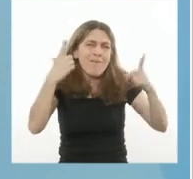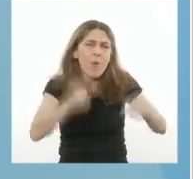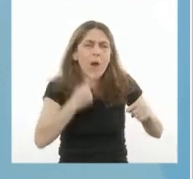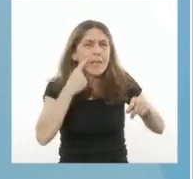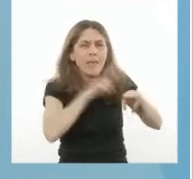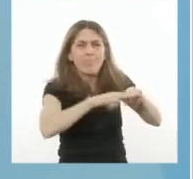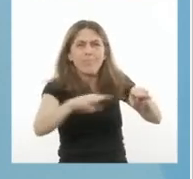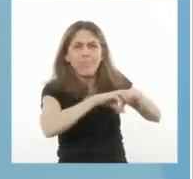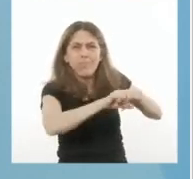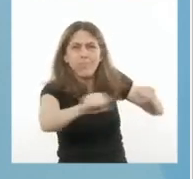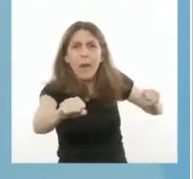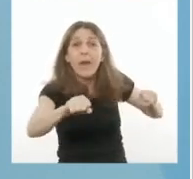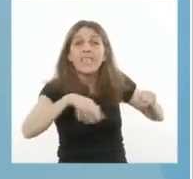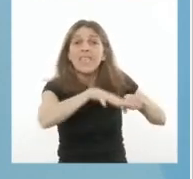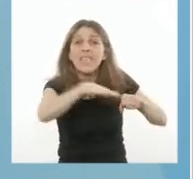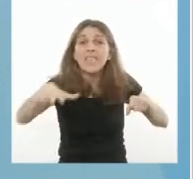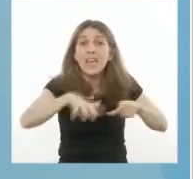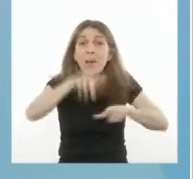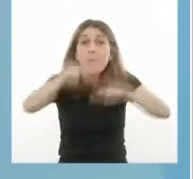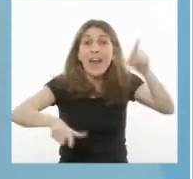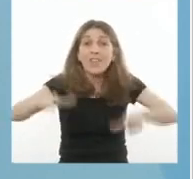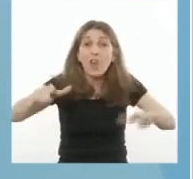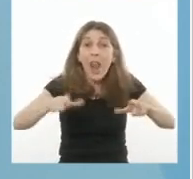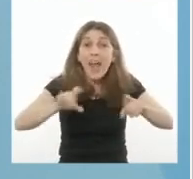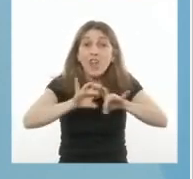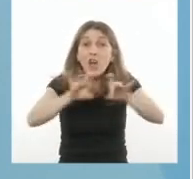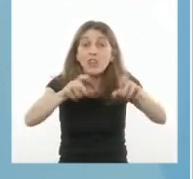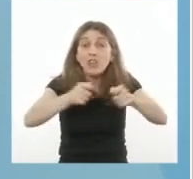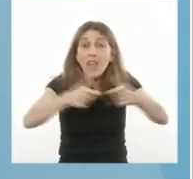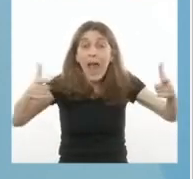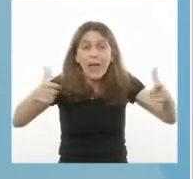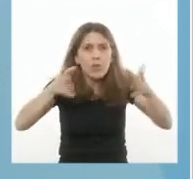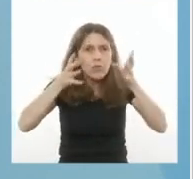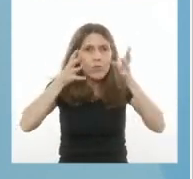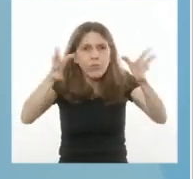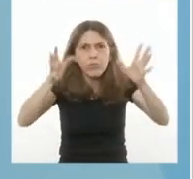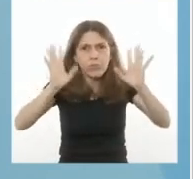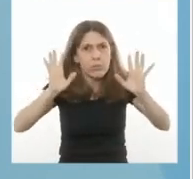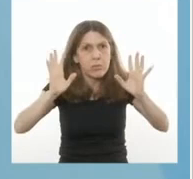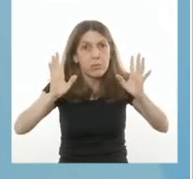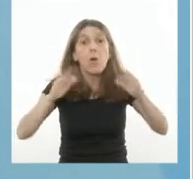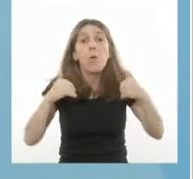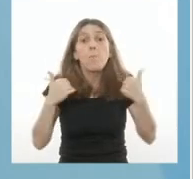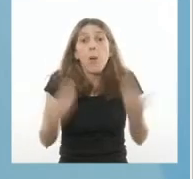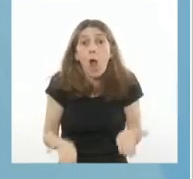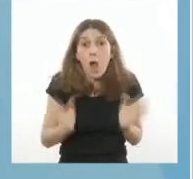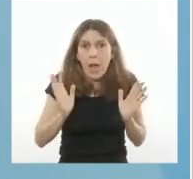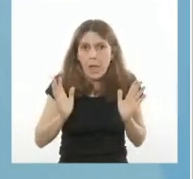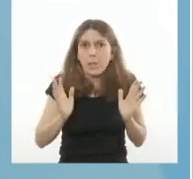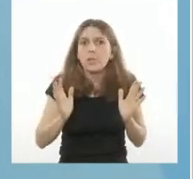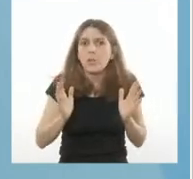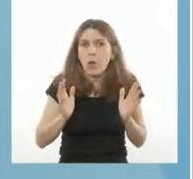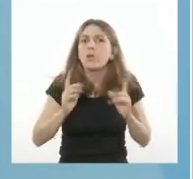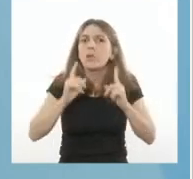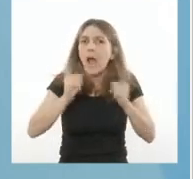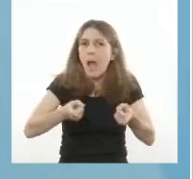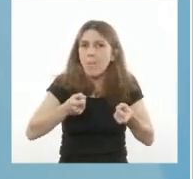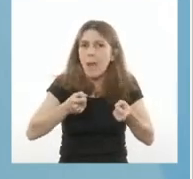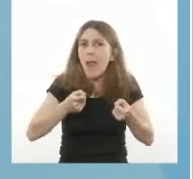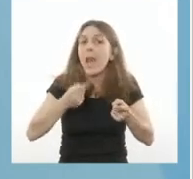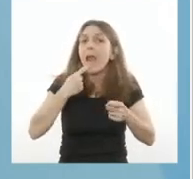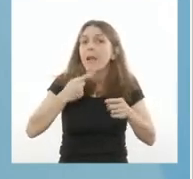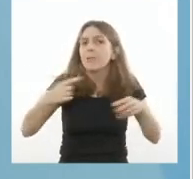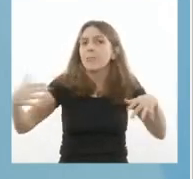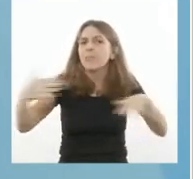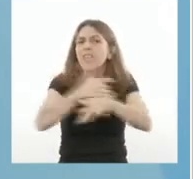es definitivamente muy alto. Debido a esto, se restringirá la circulación